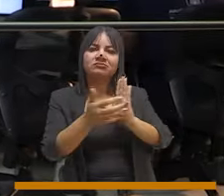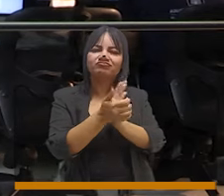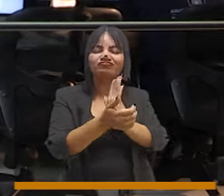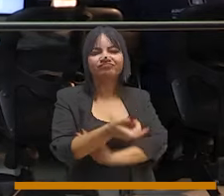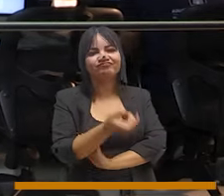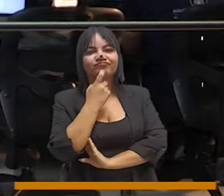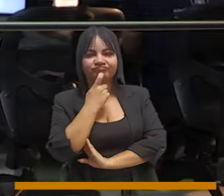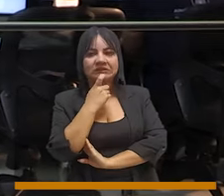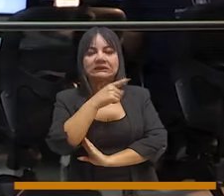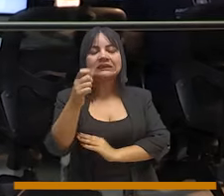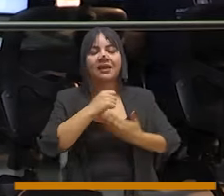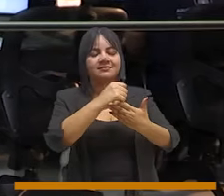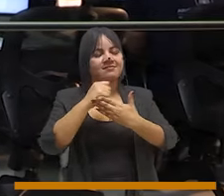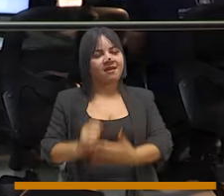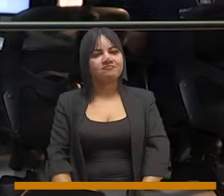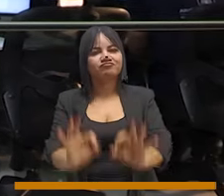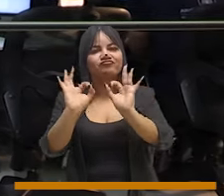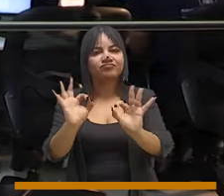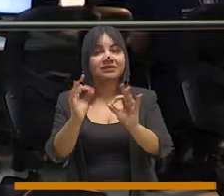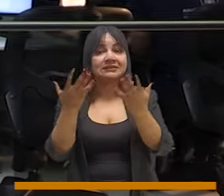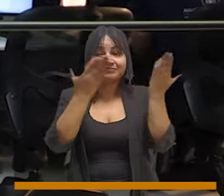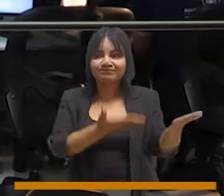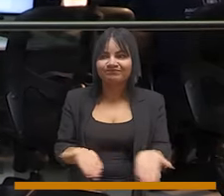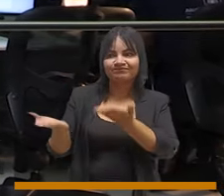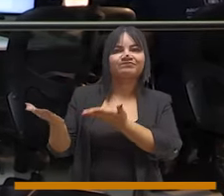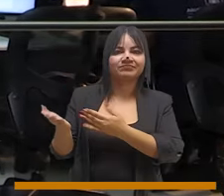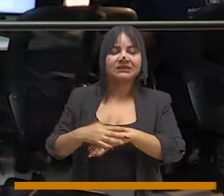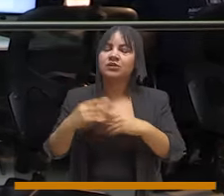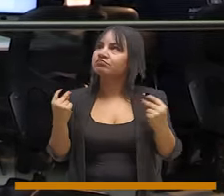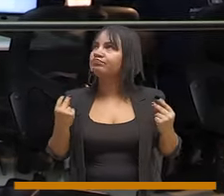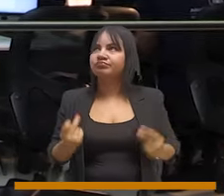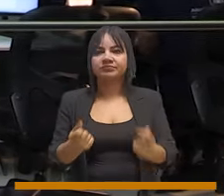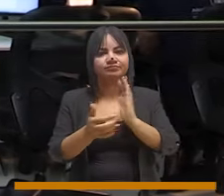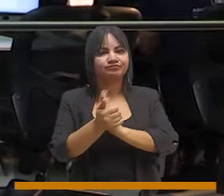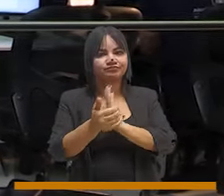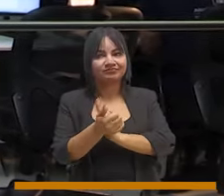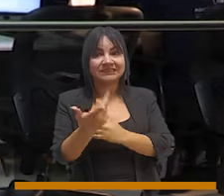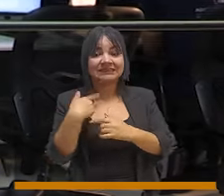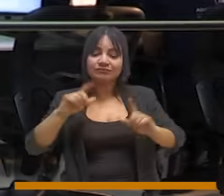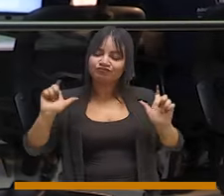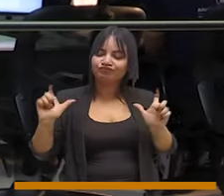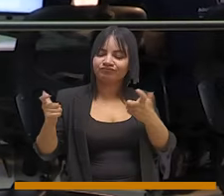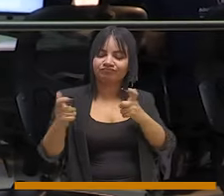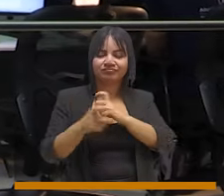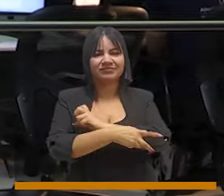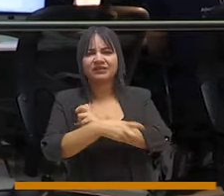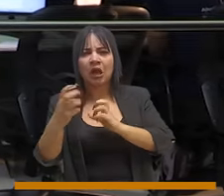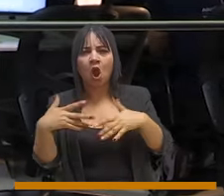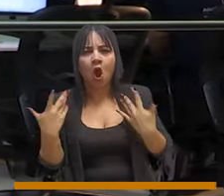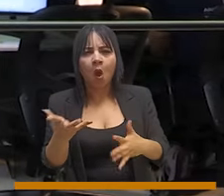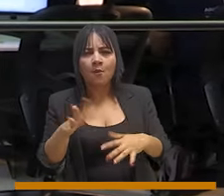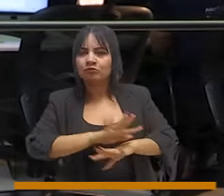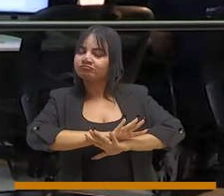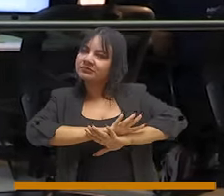capacidades adicionales para poderlos llevar a donde corresponde, que es a la cárcel. La manera más eficiente, sin duda alguna, de reducir el atraco en Medellín